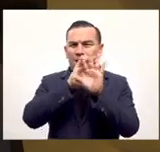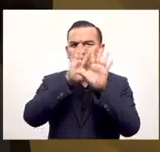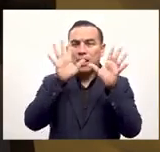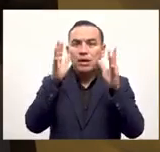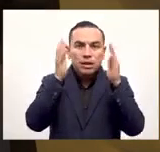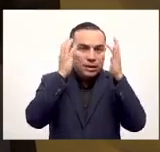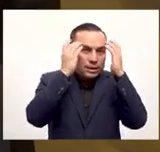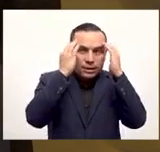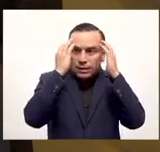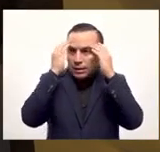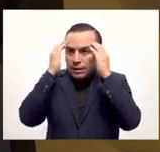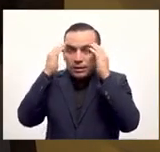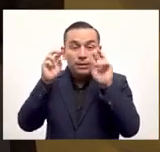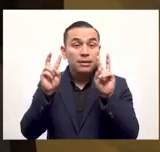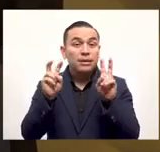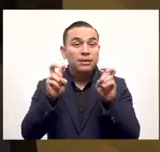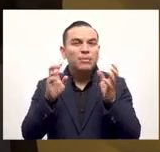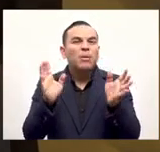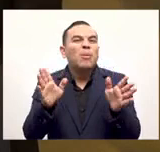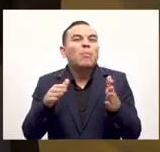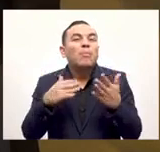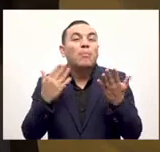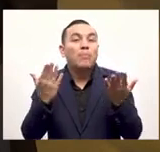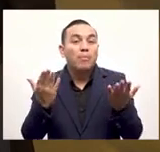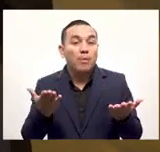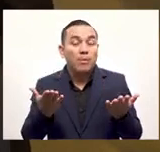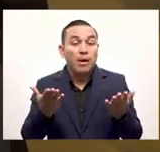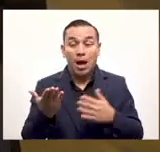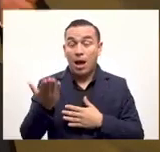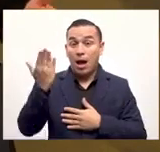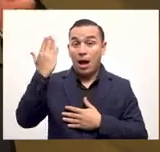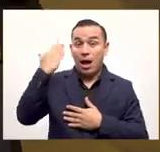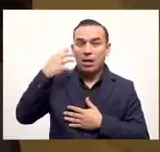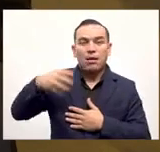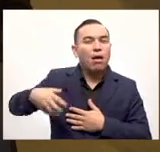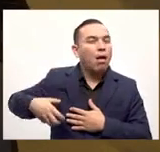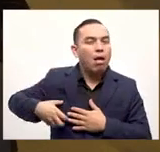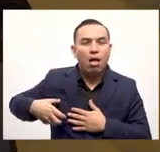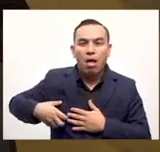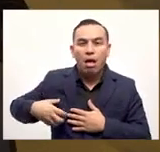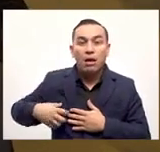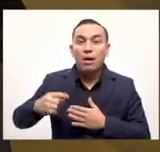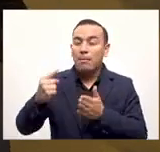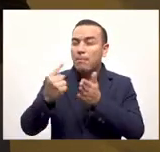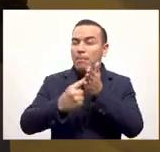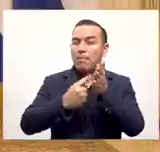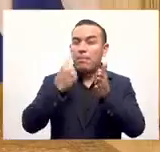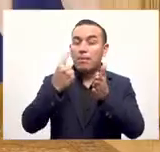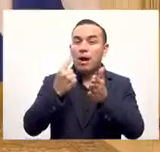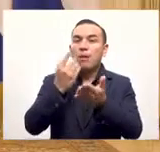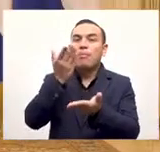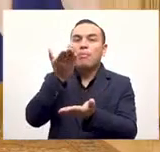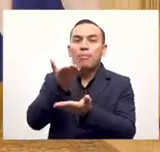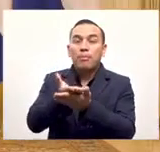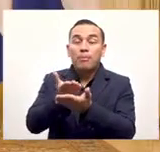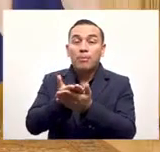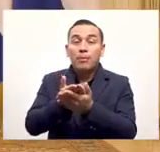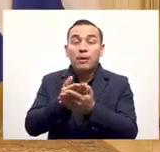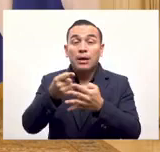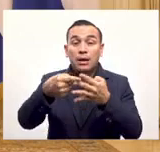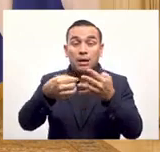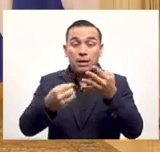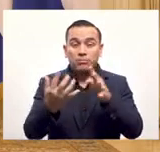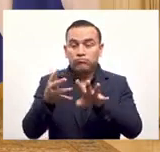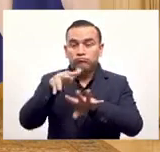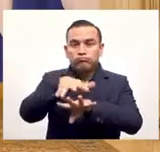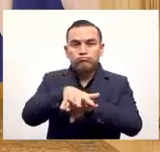preocupaciones con el tema y es porque nos engañaron ya una vez cuando nos prometieron en la ley